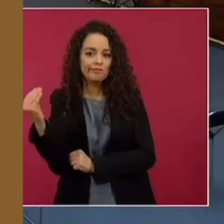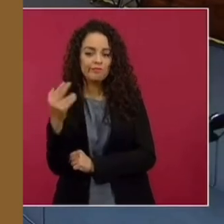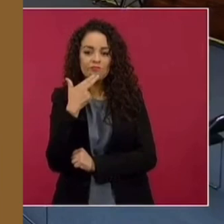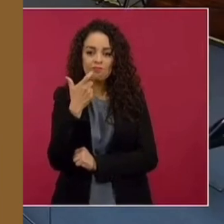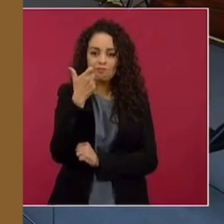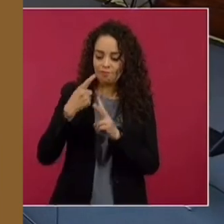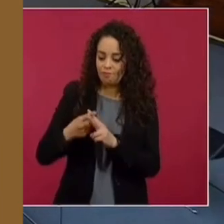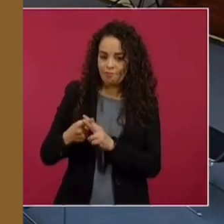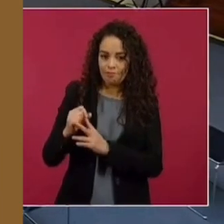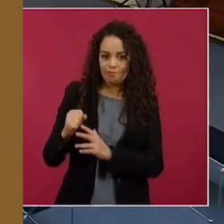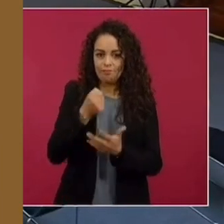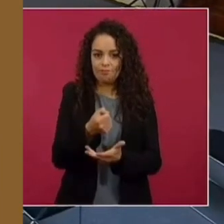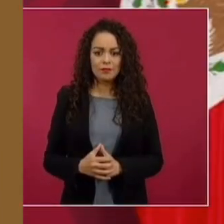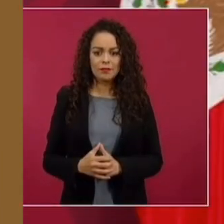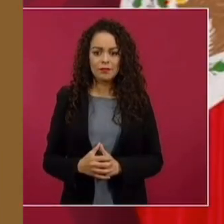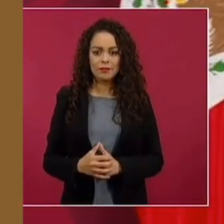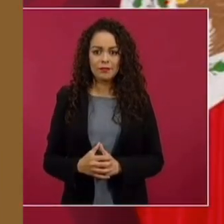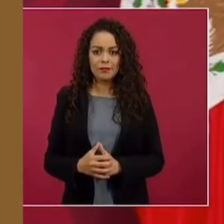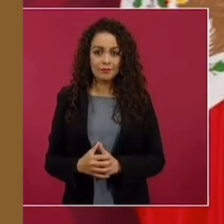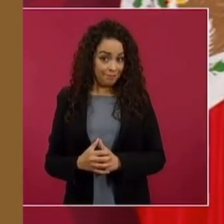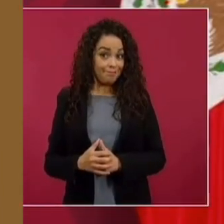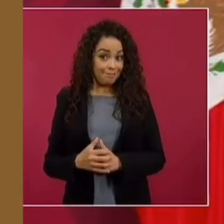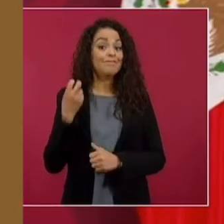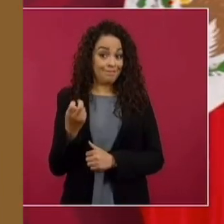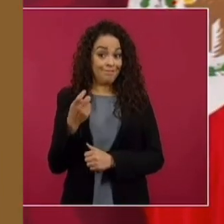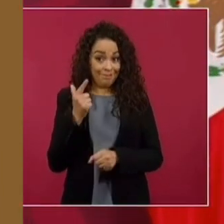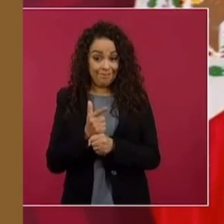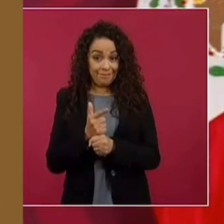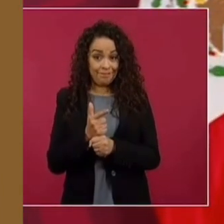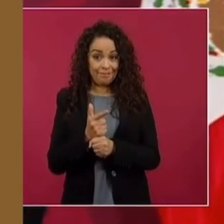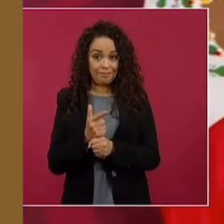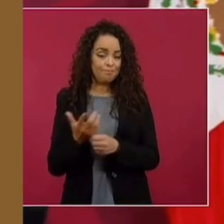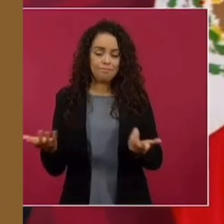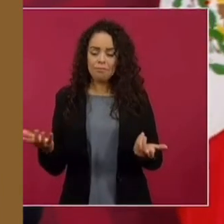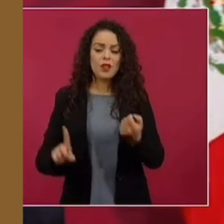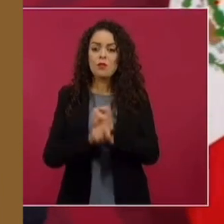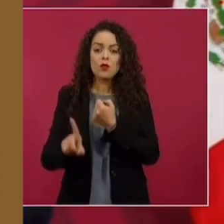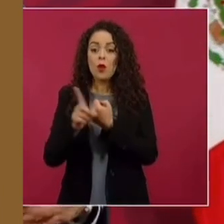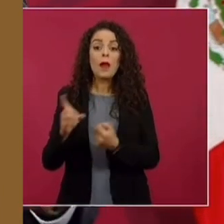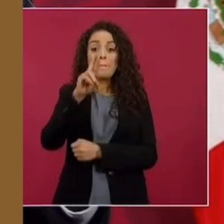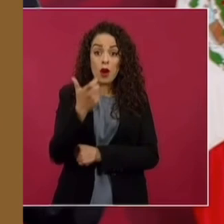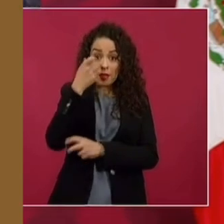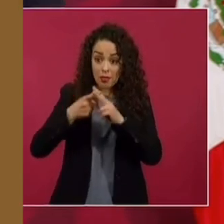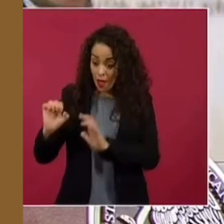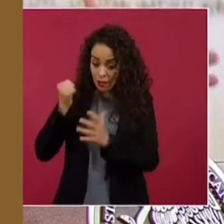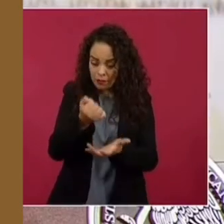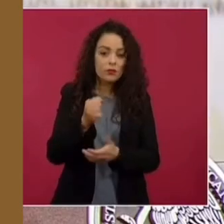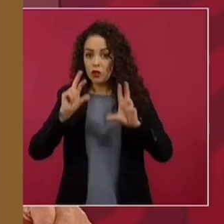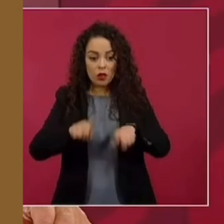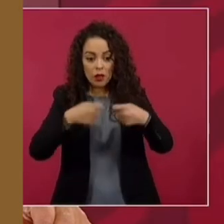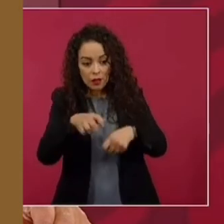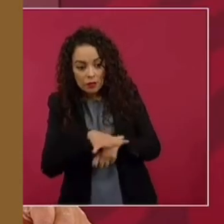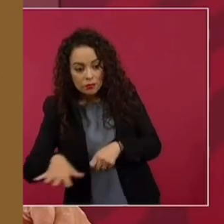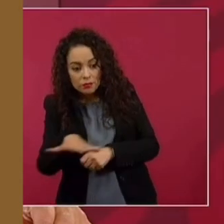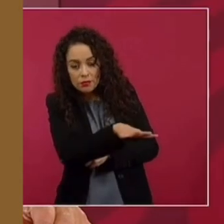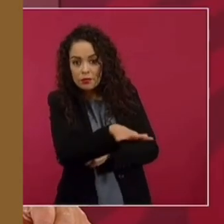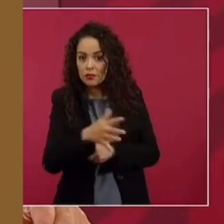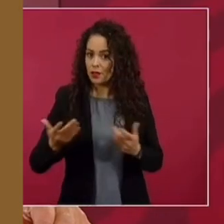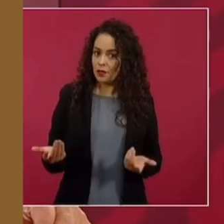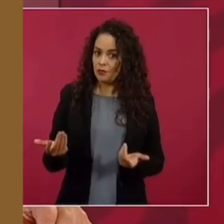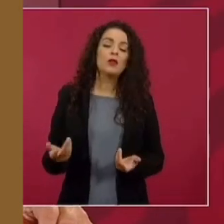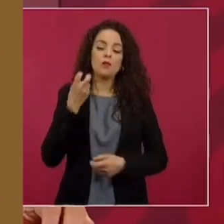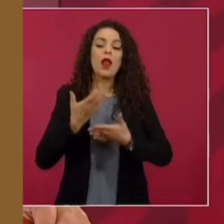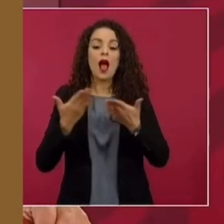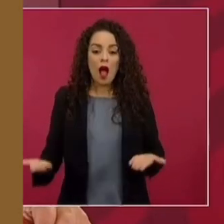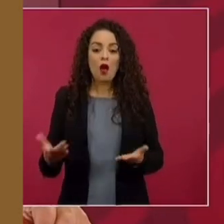fondos a los gobiernos estatales y no bajaban. Entonces, no hay ningún problema, no es un asunto de presupuesto, es nada más que no queremos intermediación. Ahora todo es de